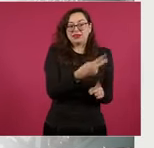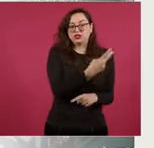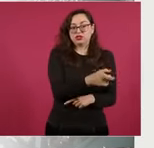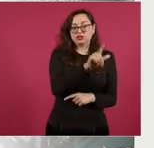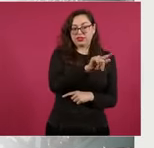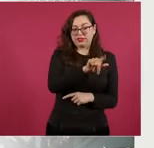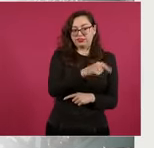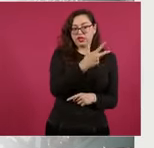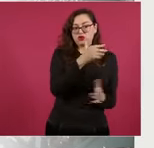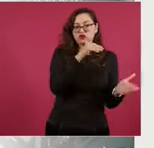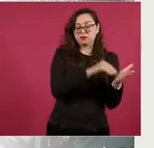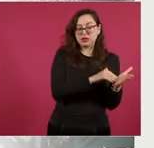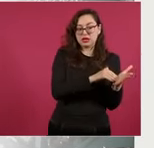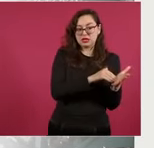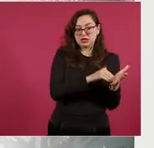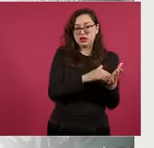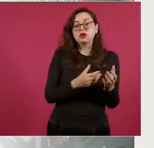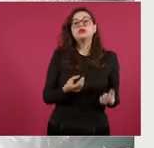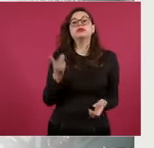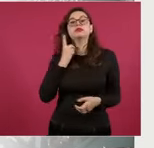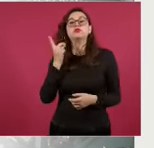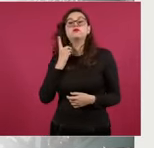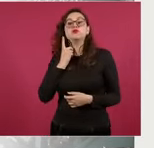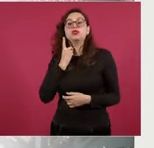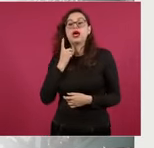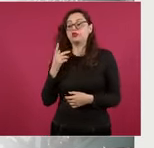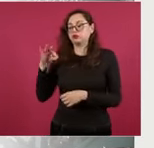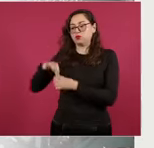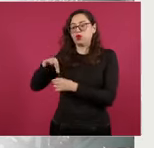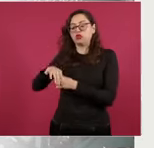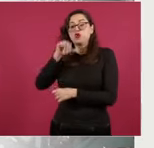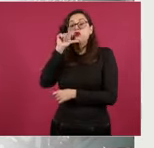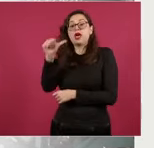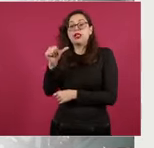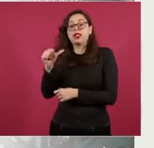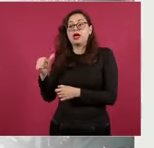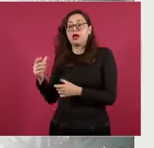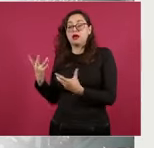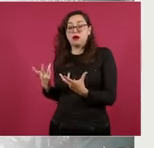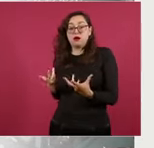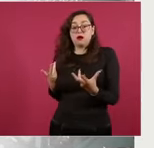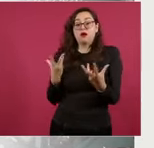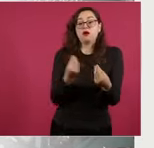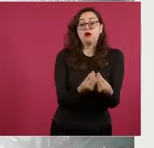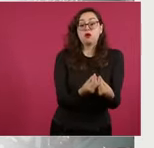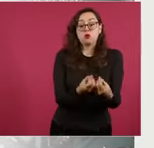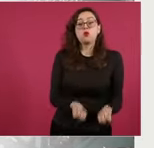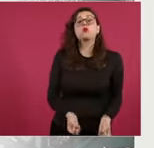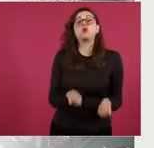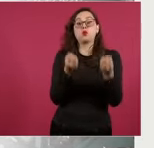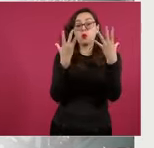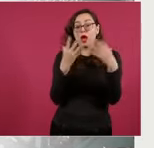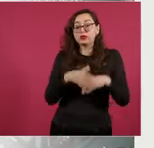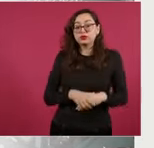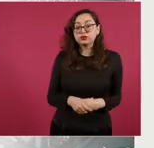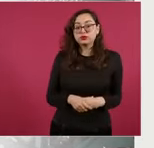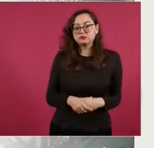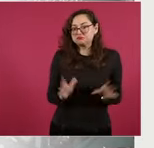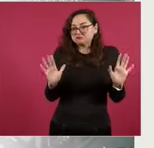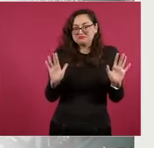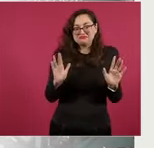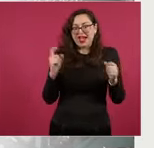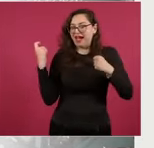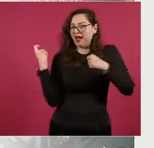te dice cuántos diputados por representación proporcional deben